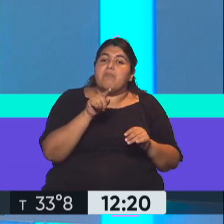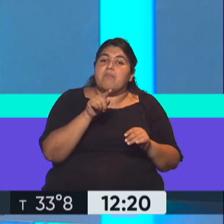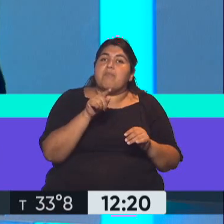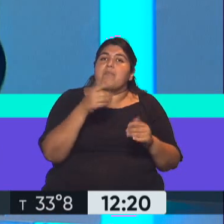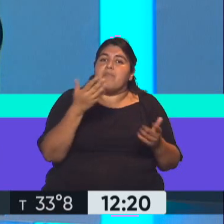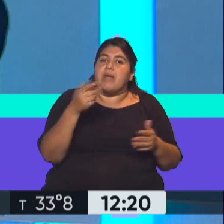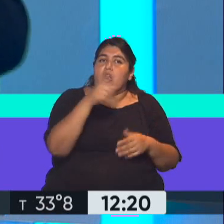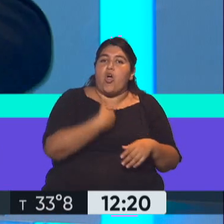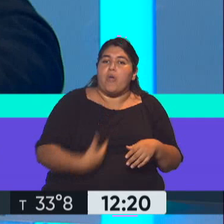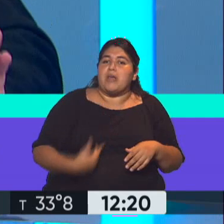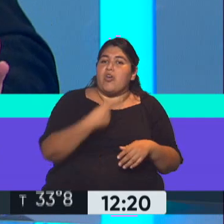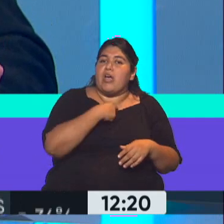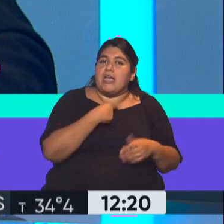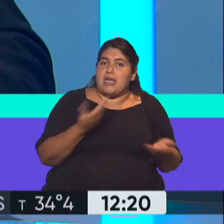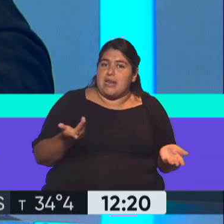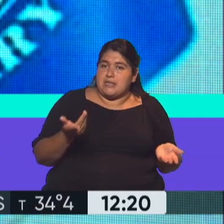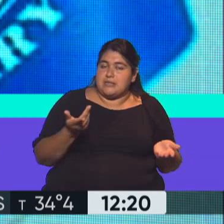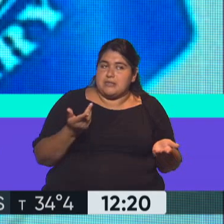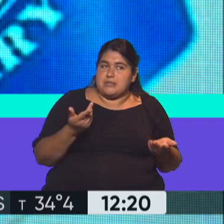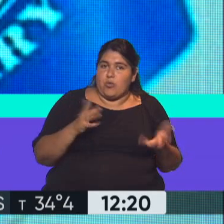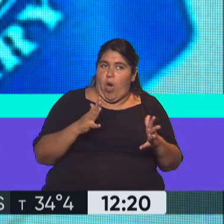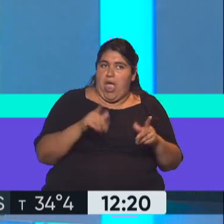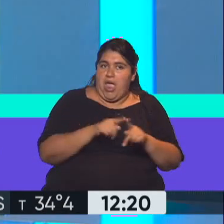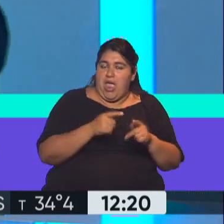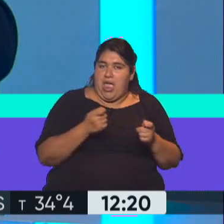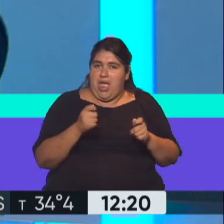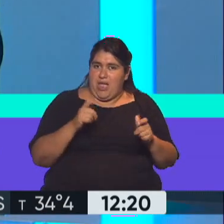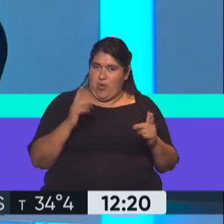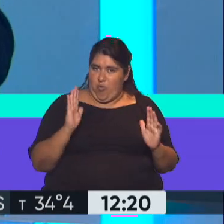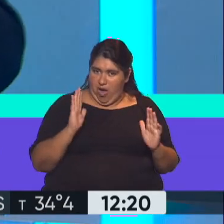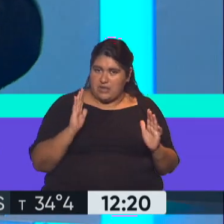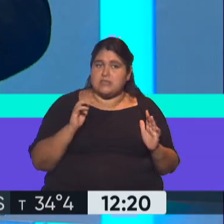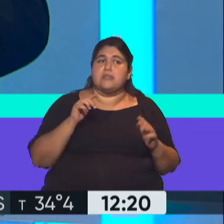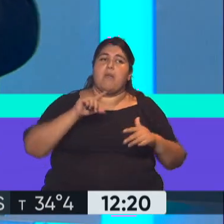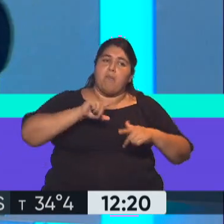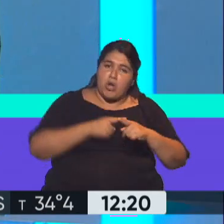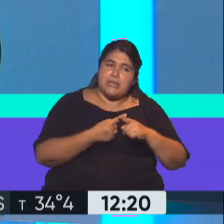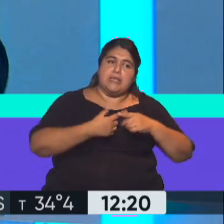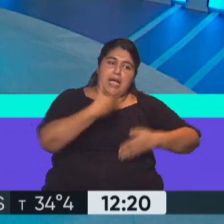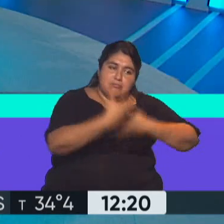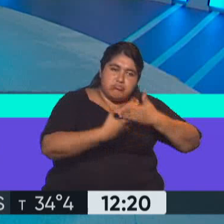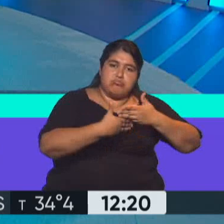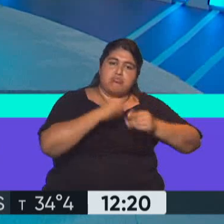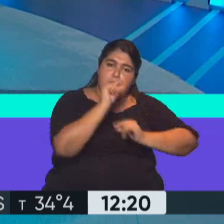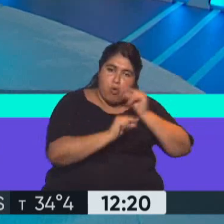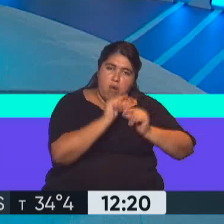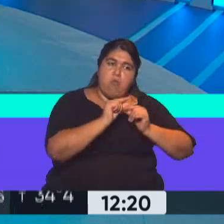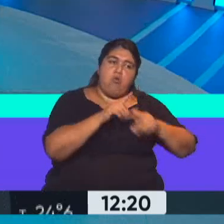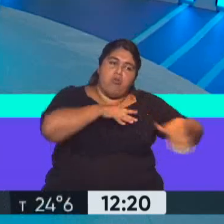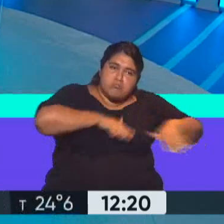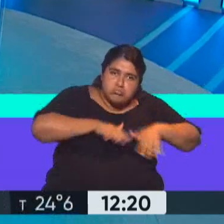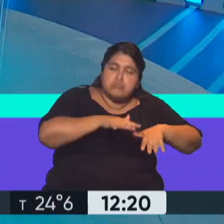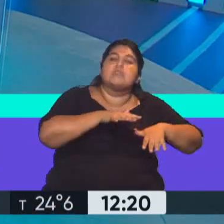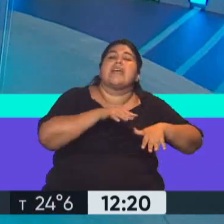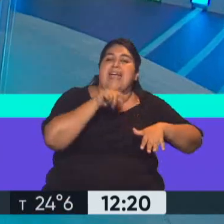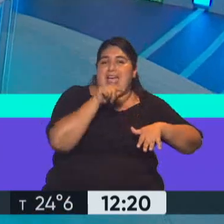gran desafío del gobierno es que ahora no tiene ninguna de estas ataduras. Ahora hay que hacer la política, hay que construir... Hay que gestionar. Hay que gestionar